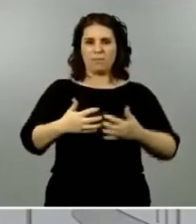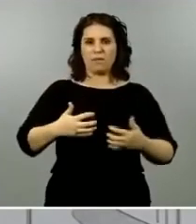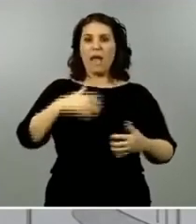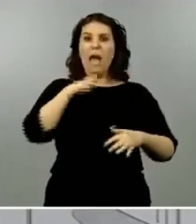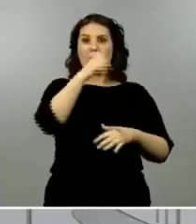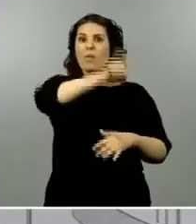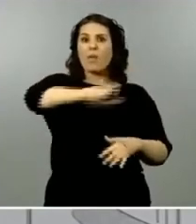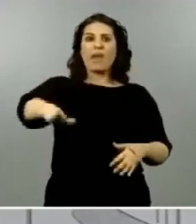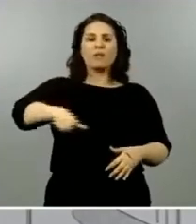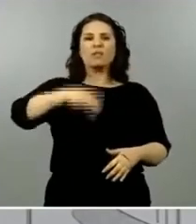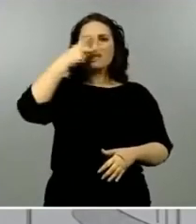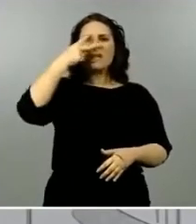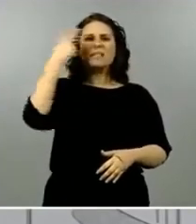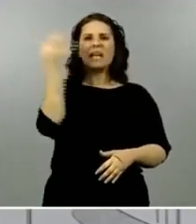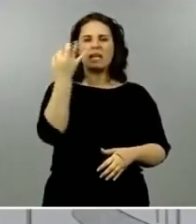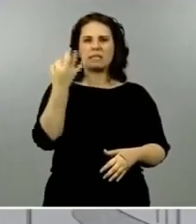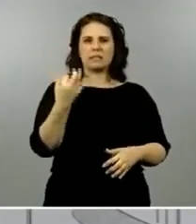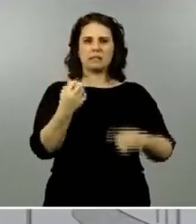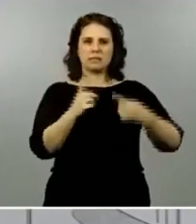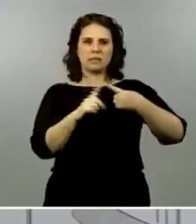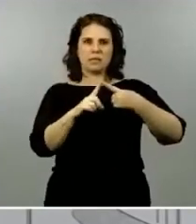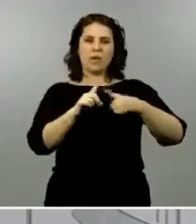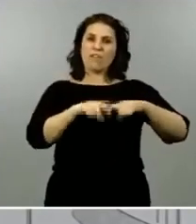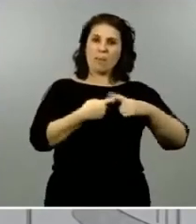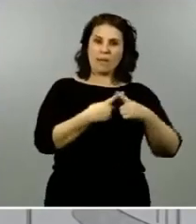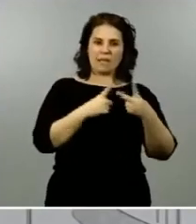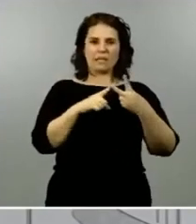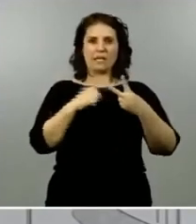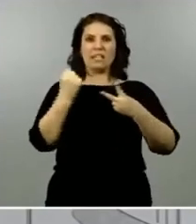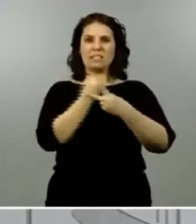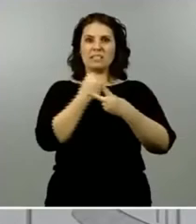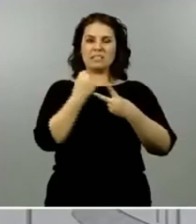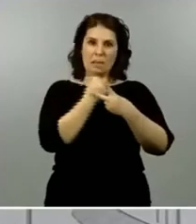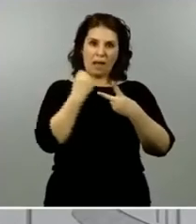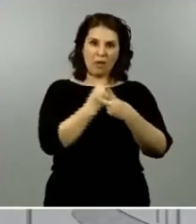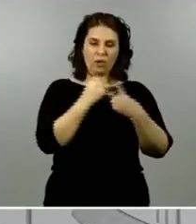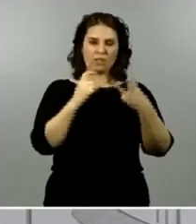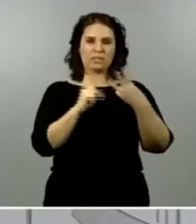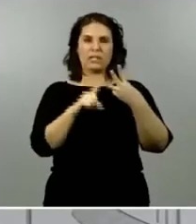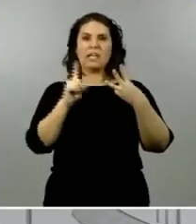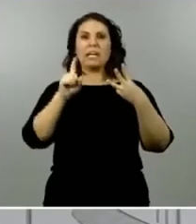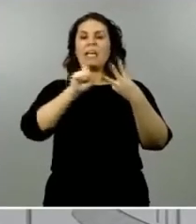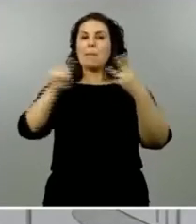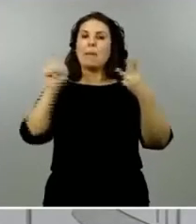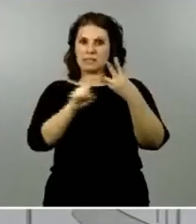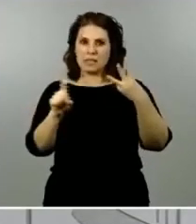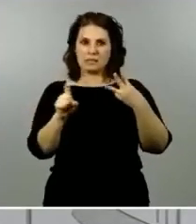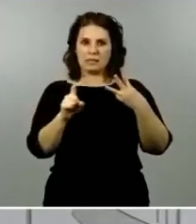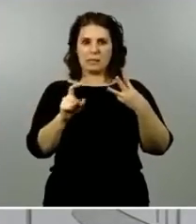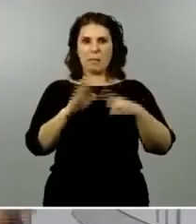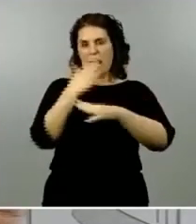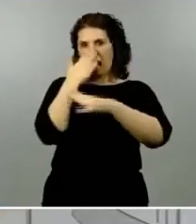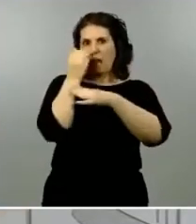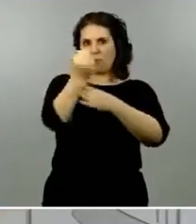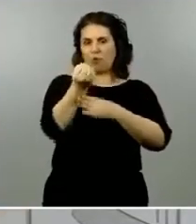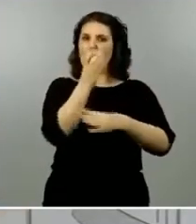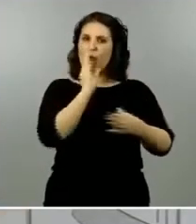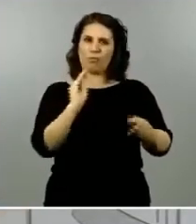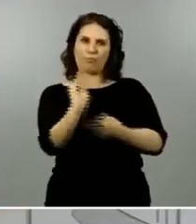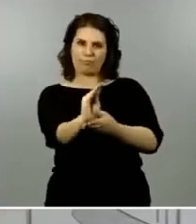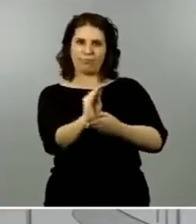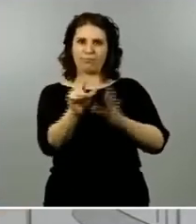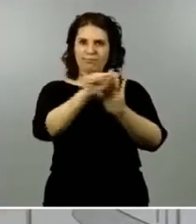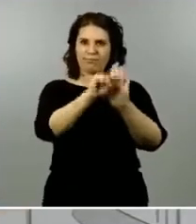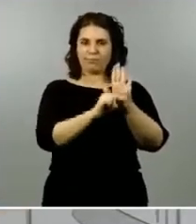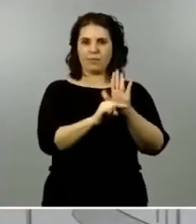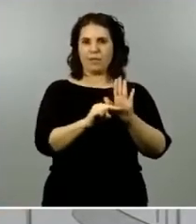marcha esa triple red primero para las familias los trabajadores en segundo lugar y también para las empresas este último consejo de ministros no el penúltimo el pasado